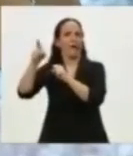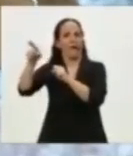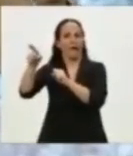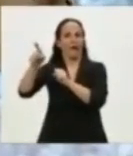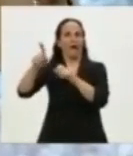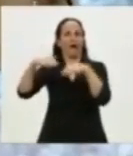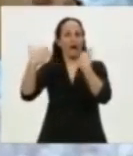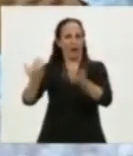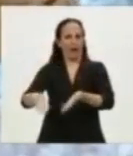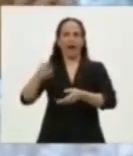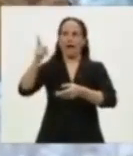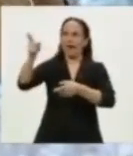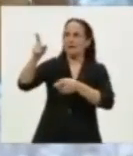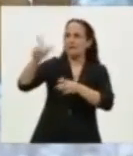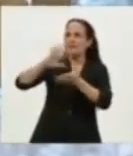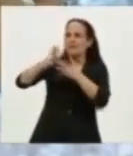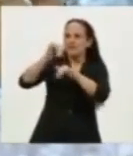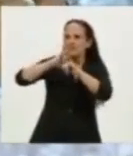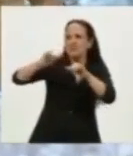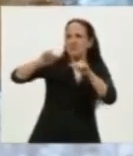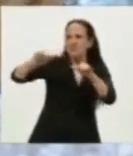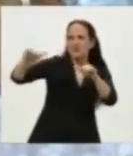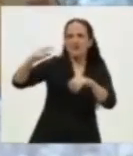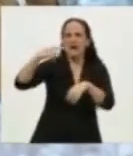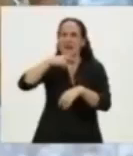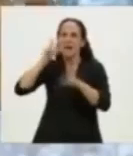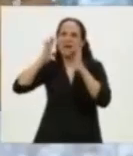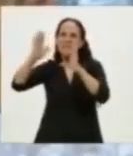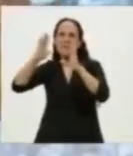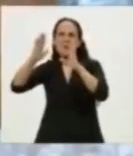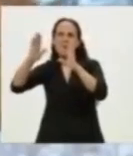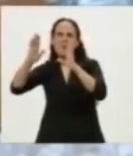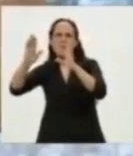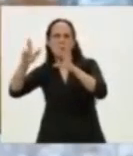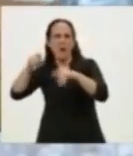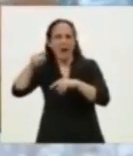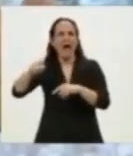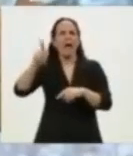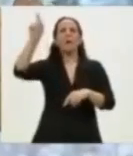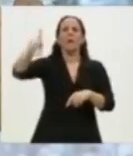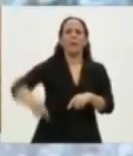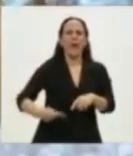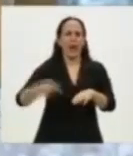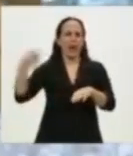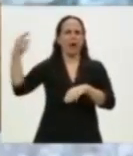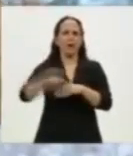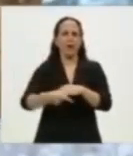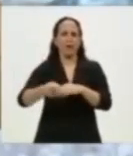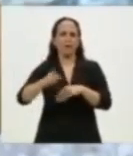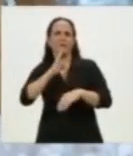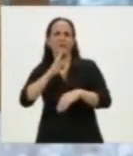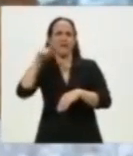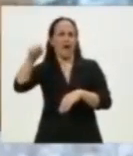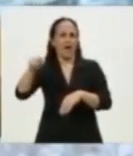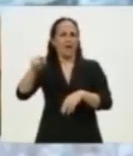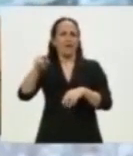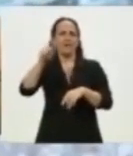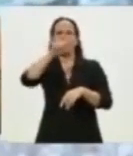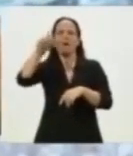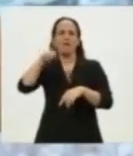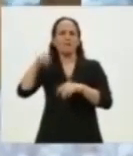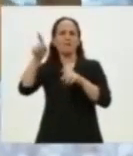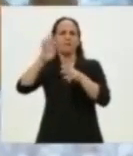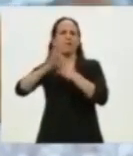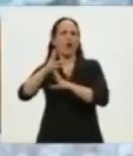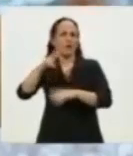xenófobo, ultranacionalista, y así surgió el nazismo, no producto de la inflación. El nazismo fue la consecuencia